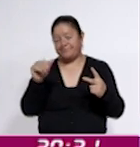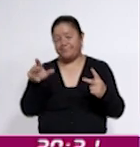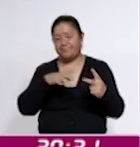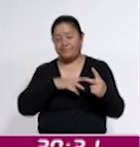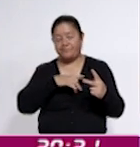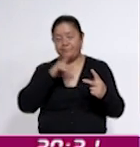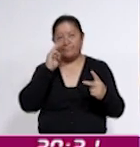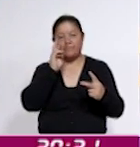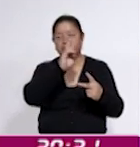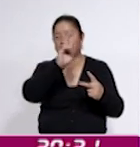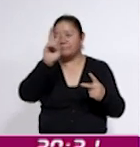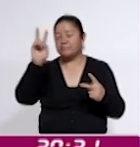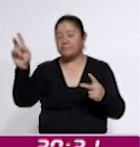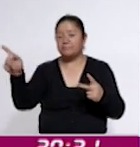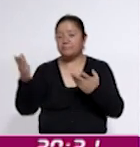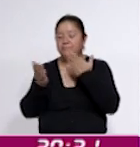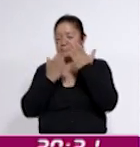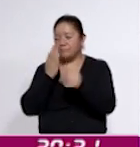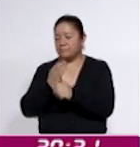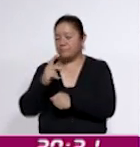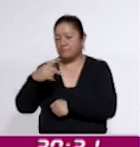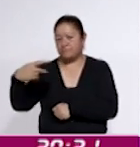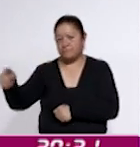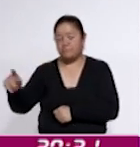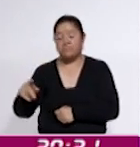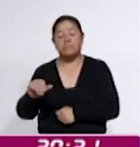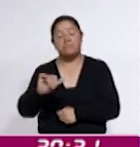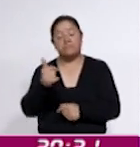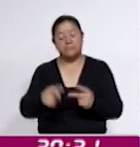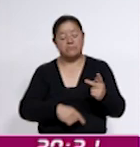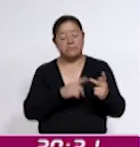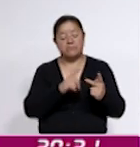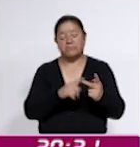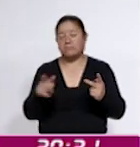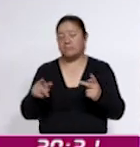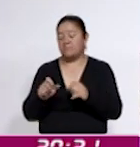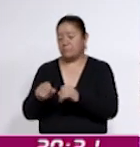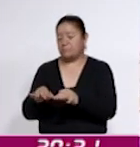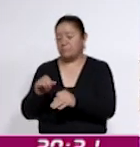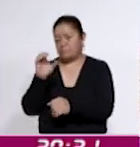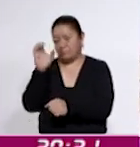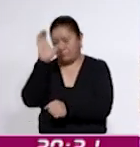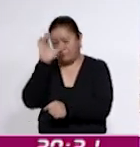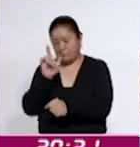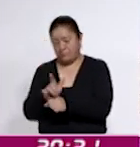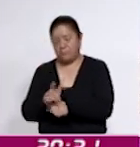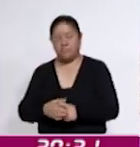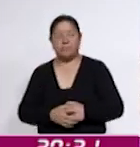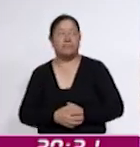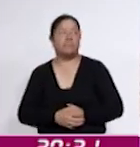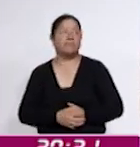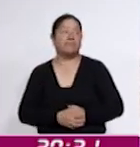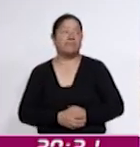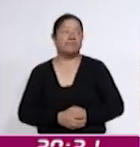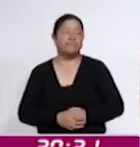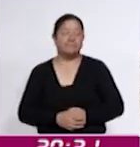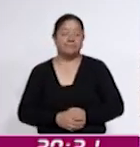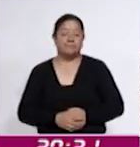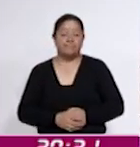tridimensionales de estudiantes de diferentes semestres, y otra en el Palacio de Cultura. La primera será